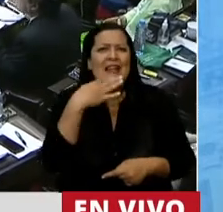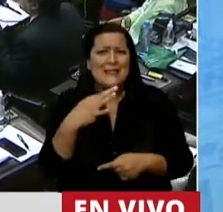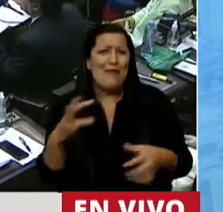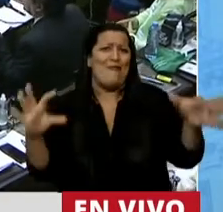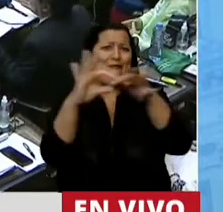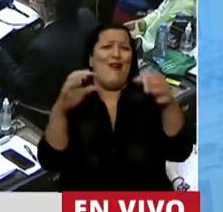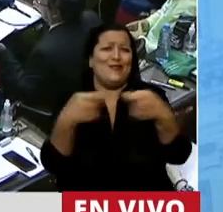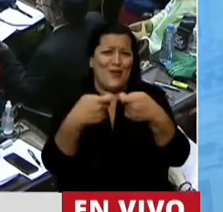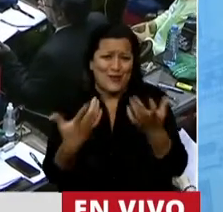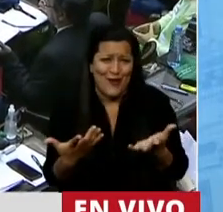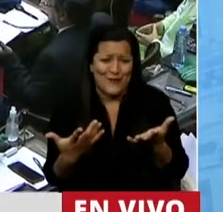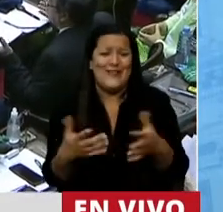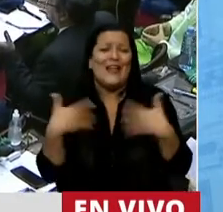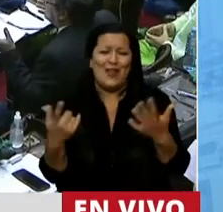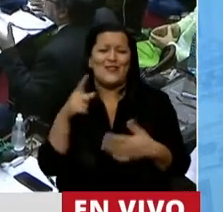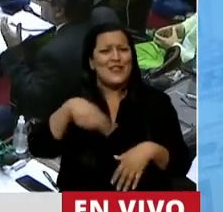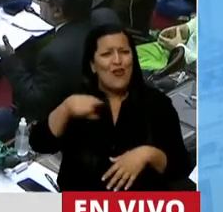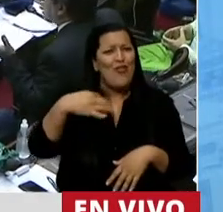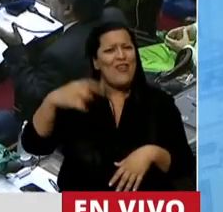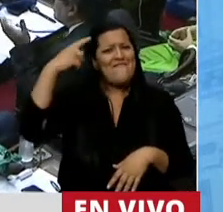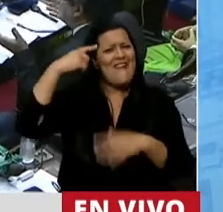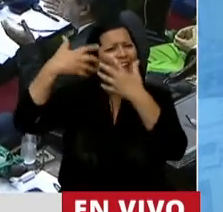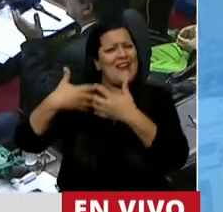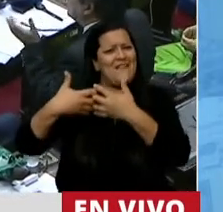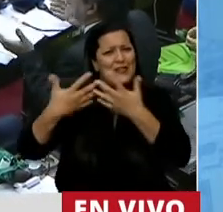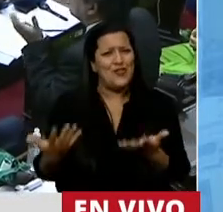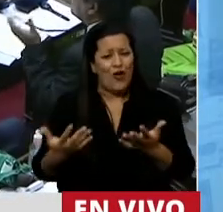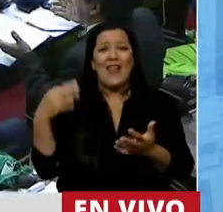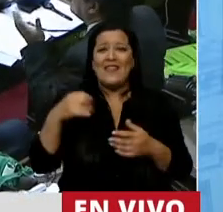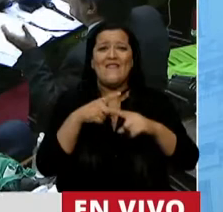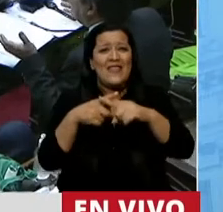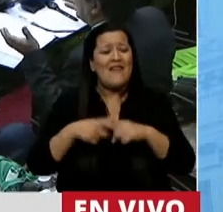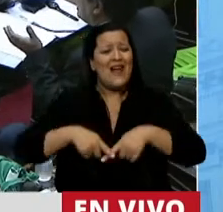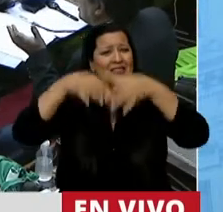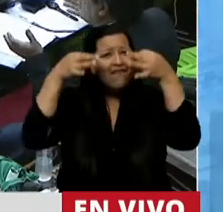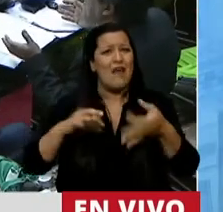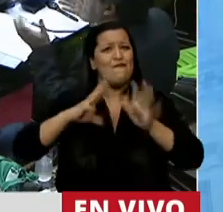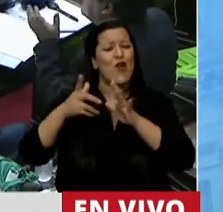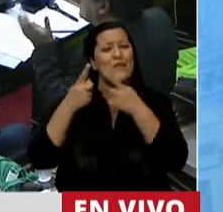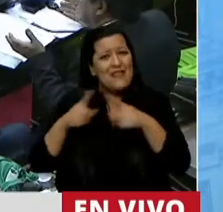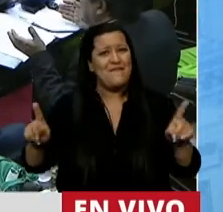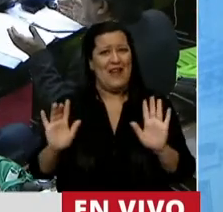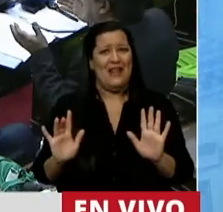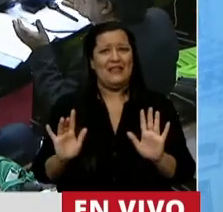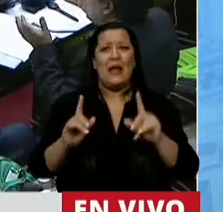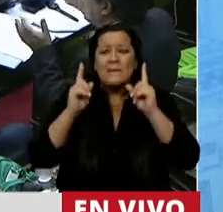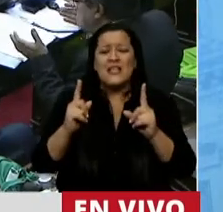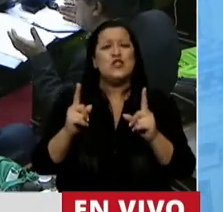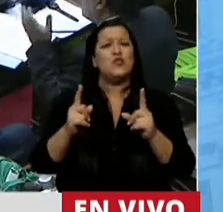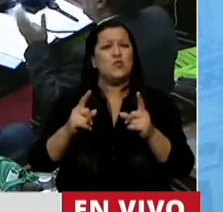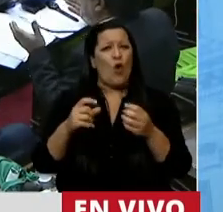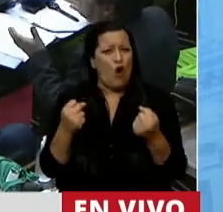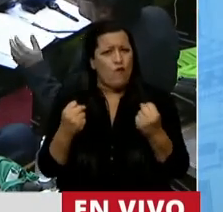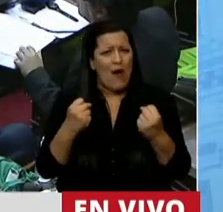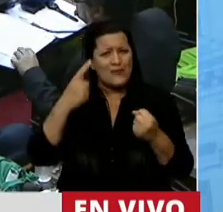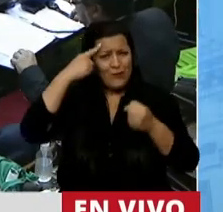tiene que dejar una reflexión a nosotros. Nos tiene que permitir que realmente demos un debate de una manera distinta, con la misma intensidad, con la